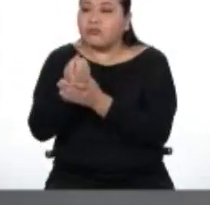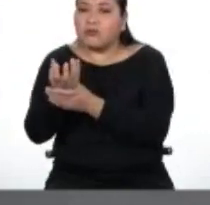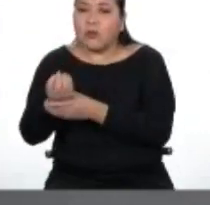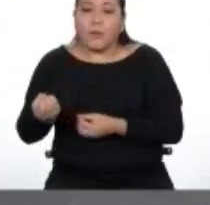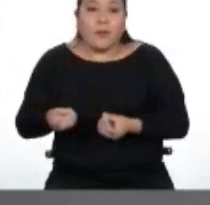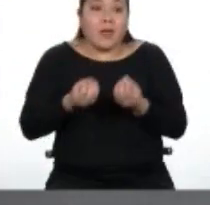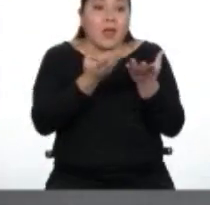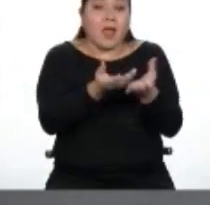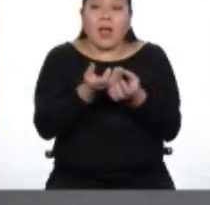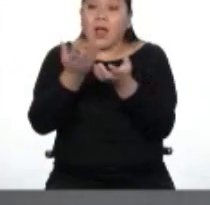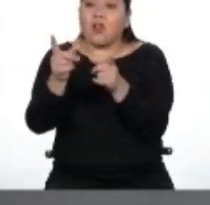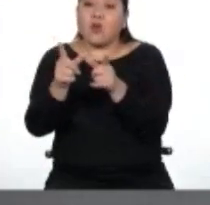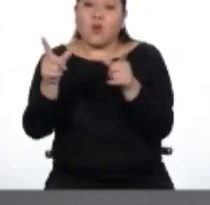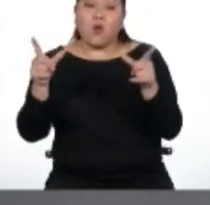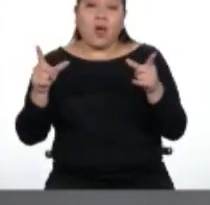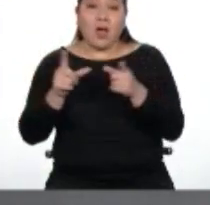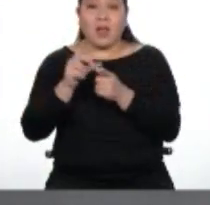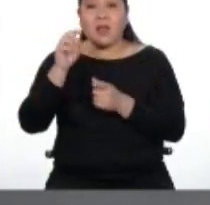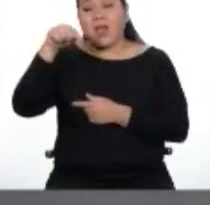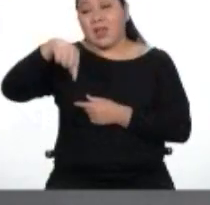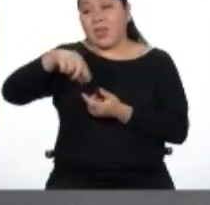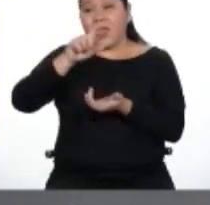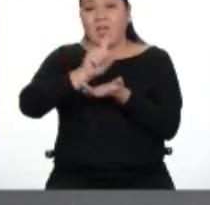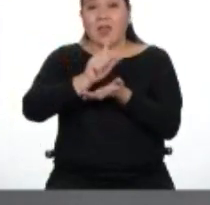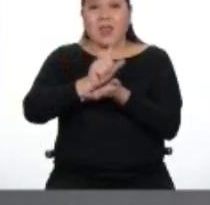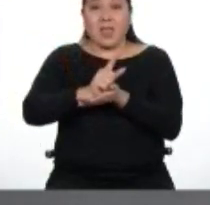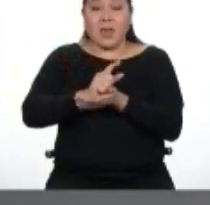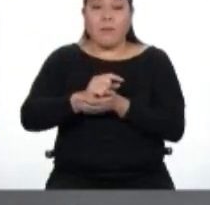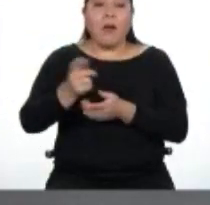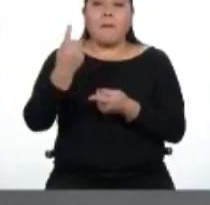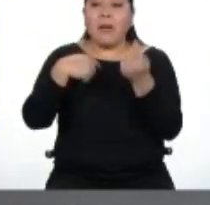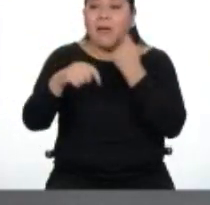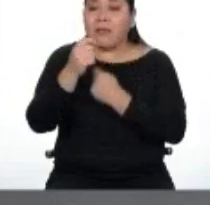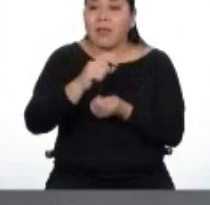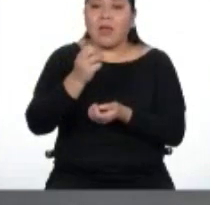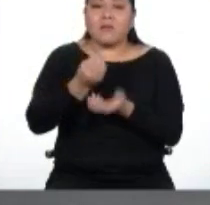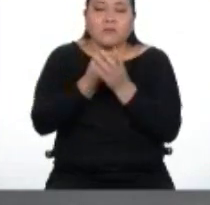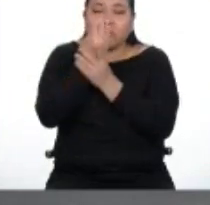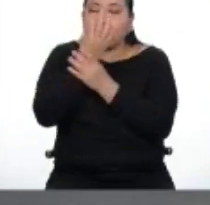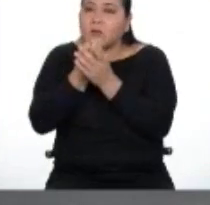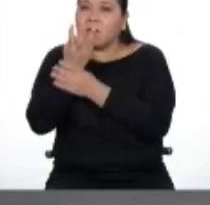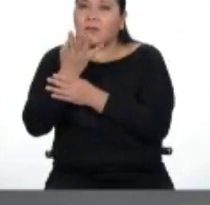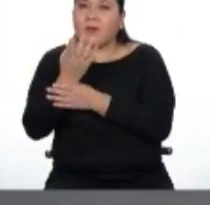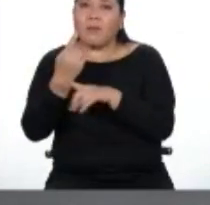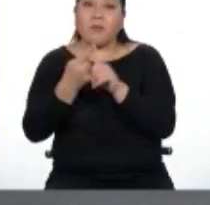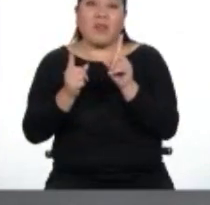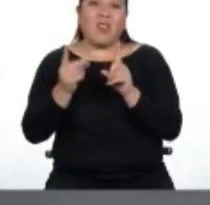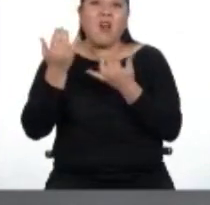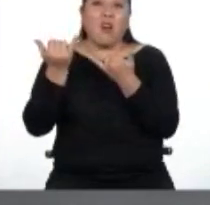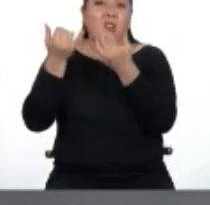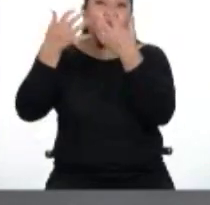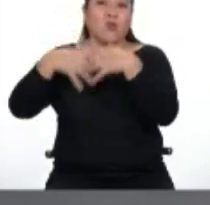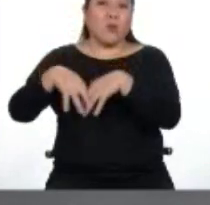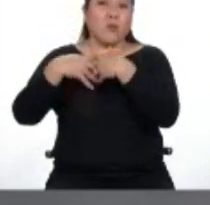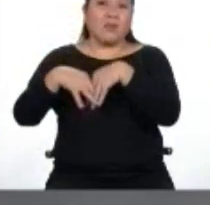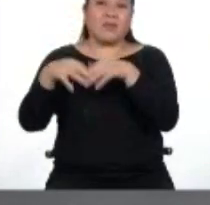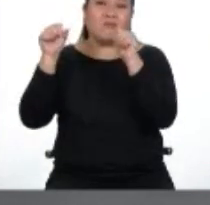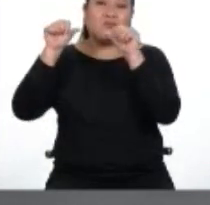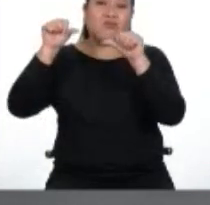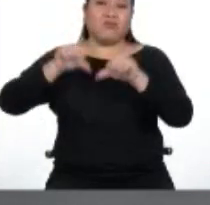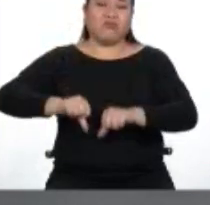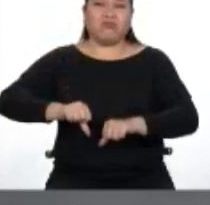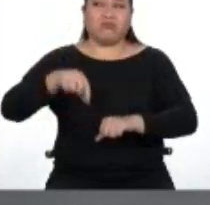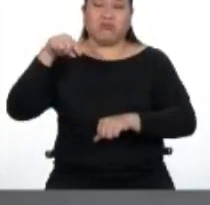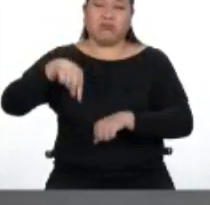muchas florerías en Ancash y en Lima, pero ahora todo su negocio se ha caído por culpa de la pandemia. Y me deprime